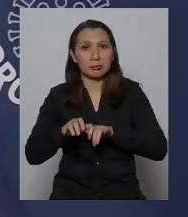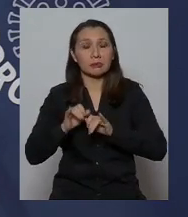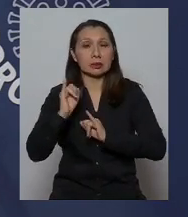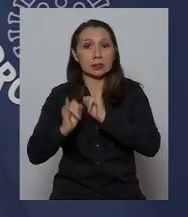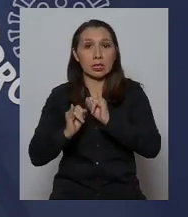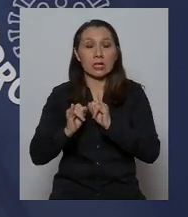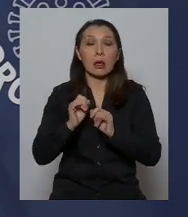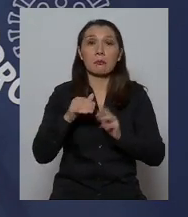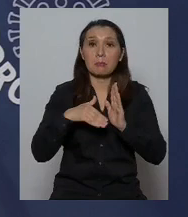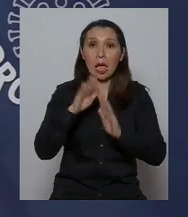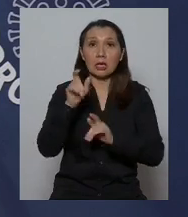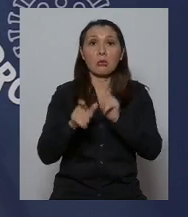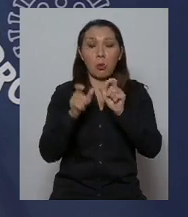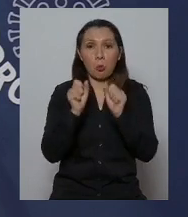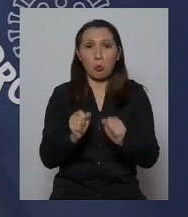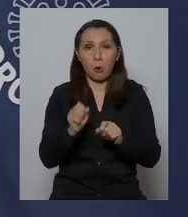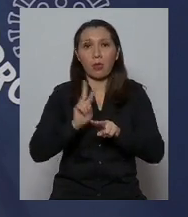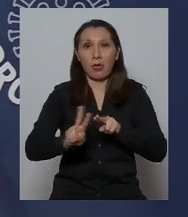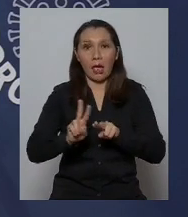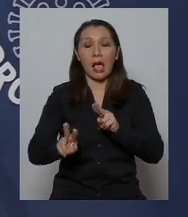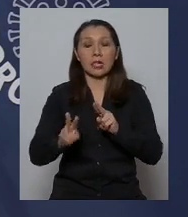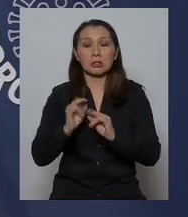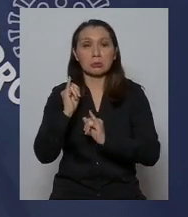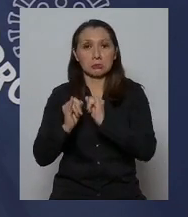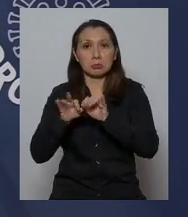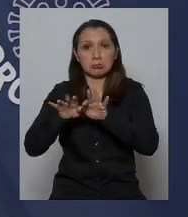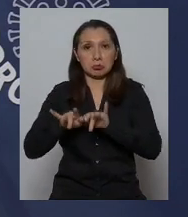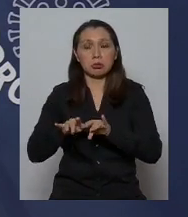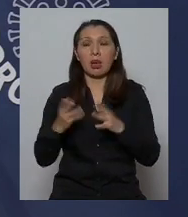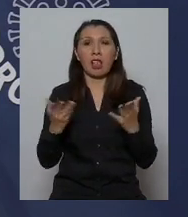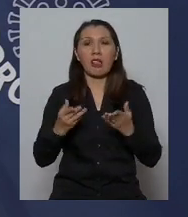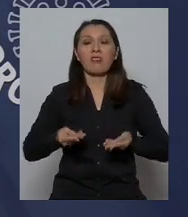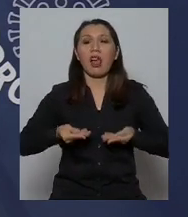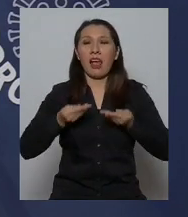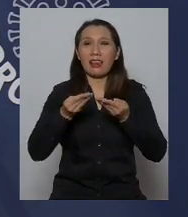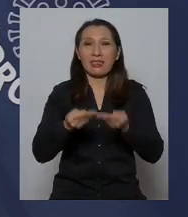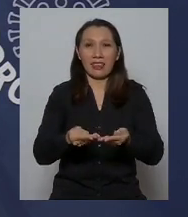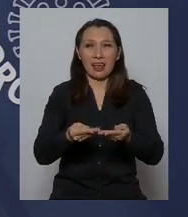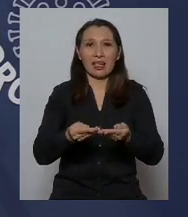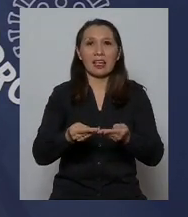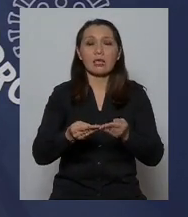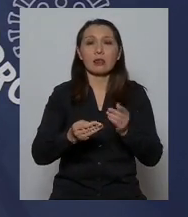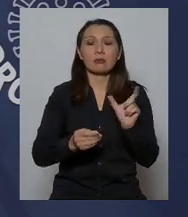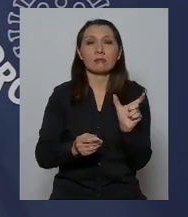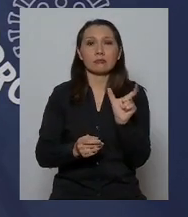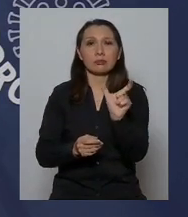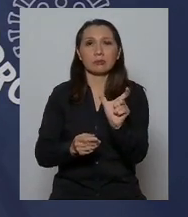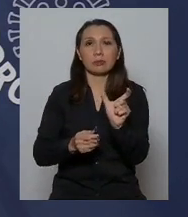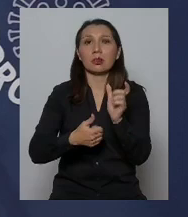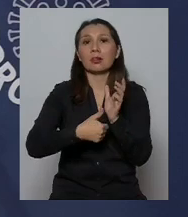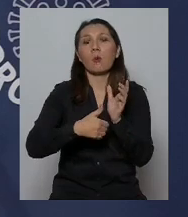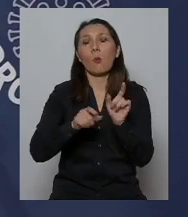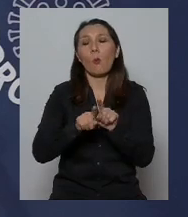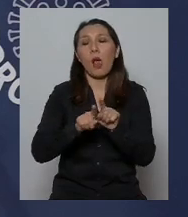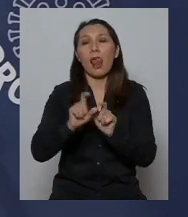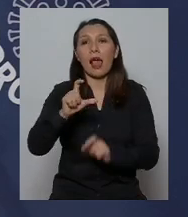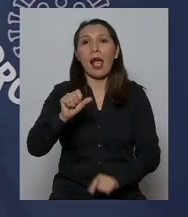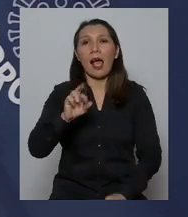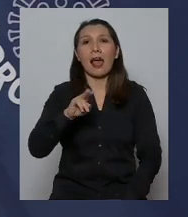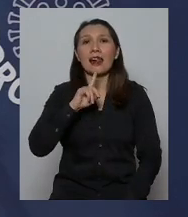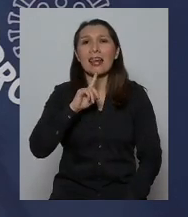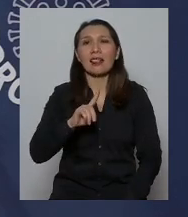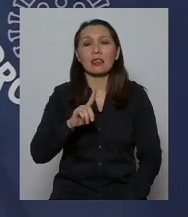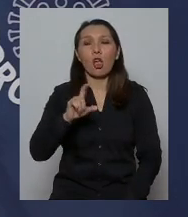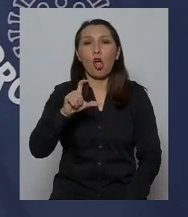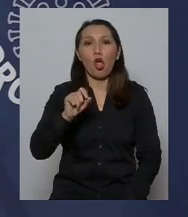la mayoría de la ciudadanía lo va a poder hacer, vamos a iniciar la entrega del carnet COVID. El